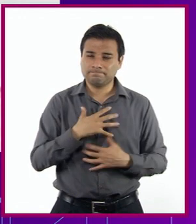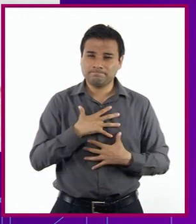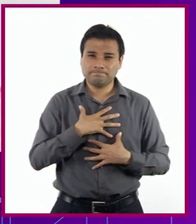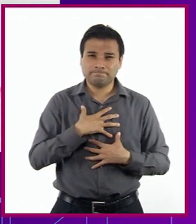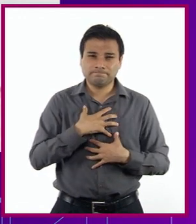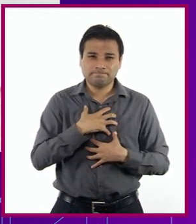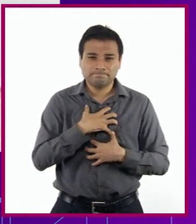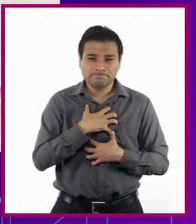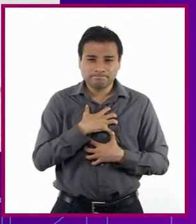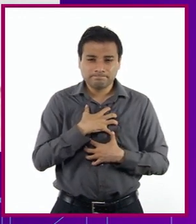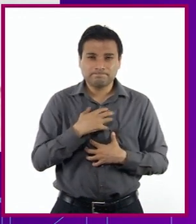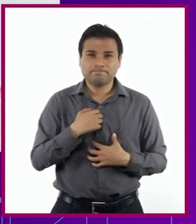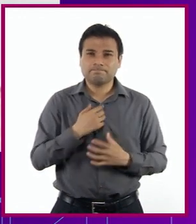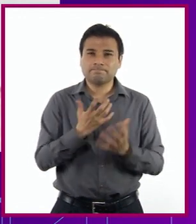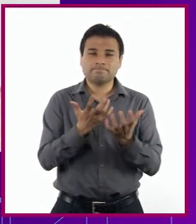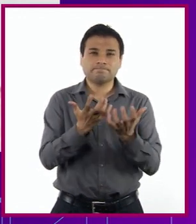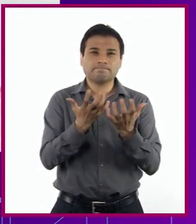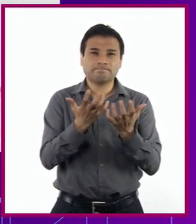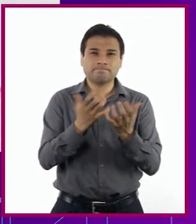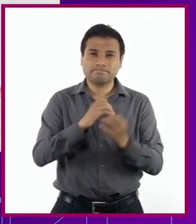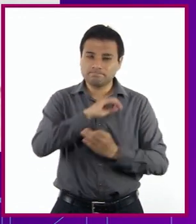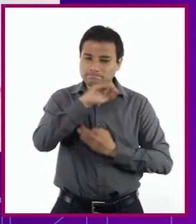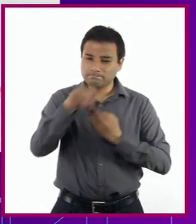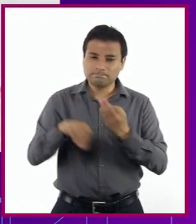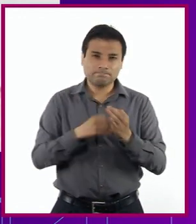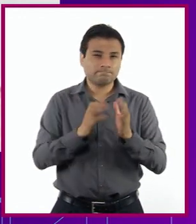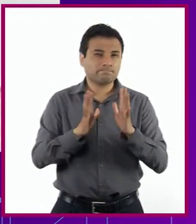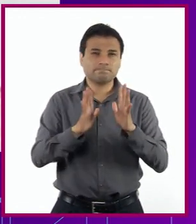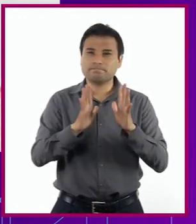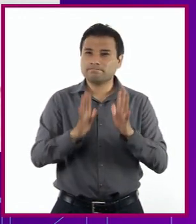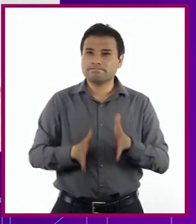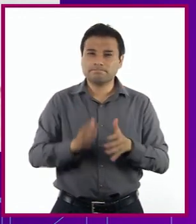Deseando Que todo esto termine pronto